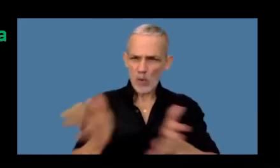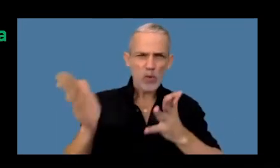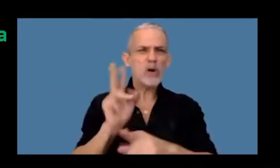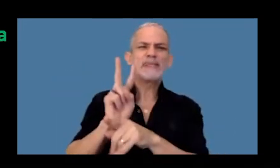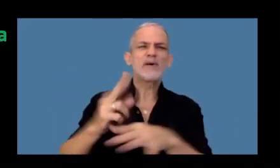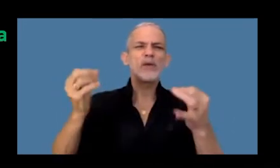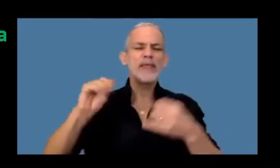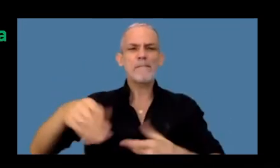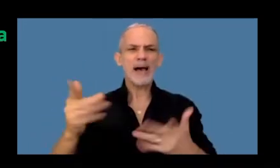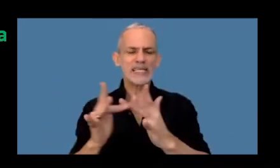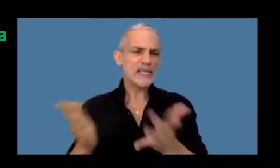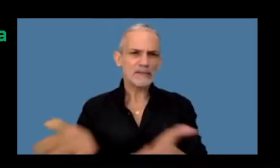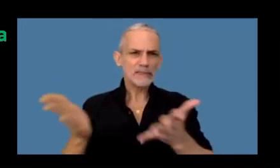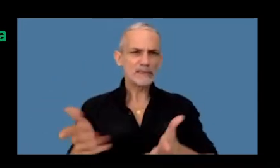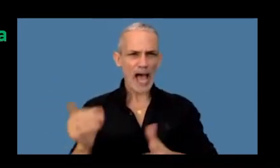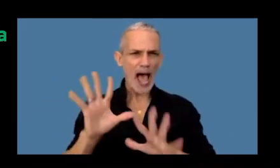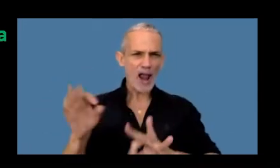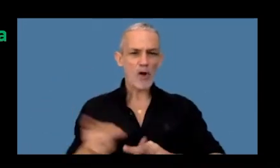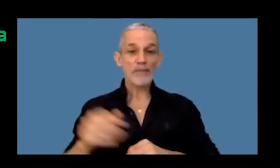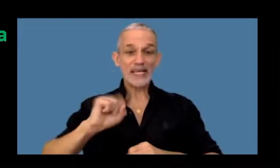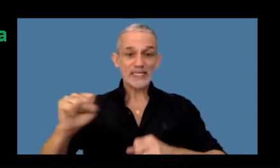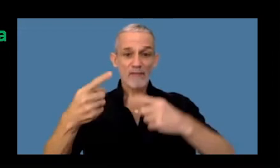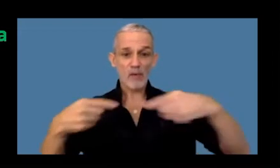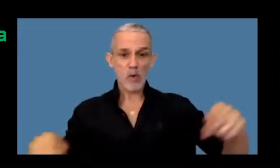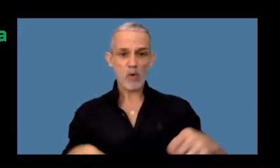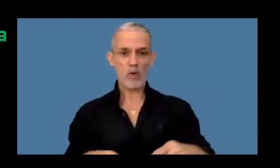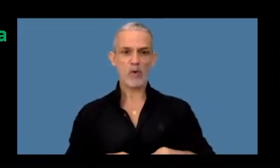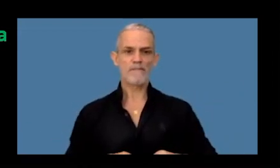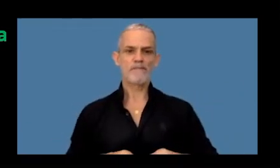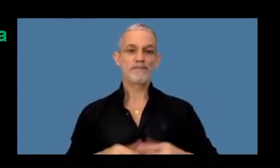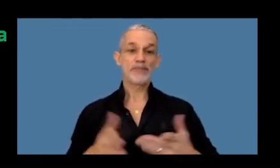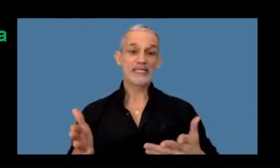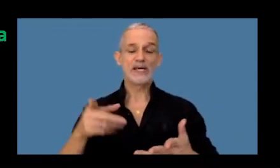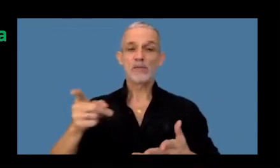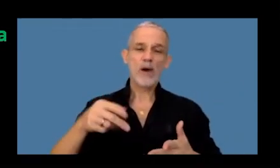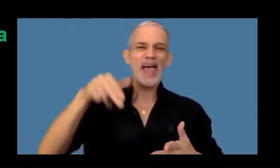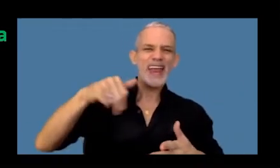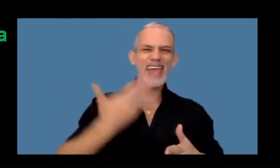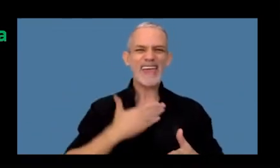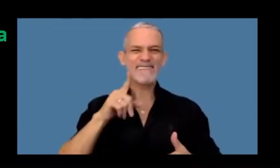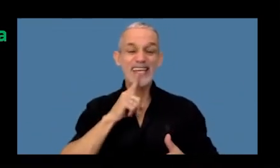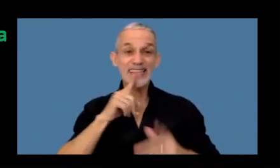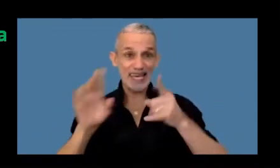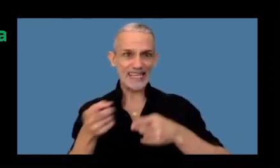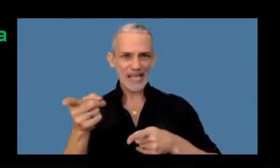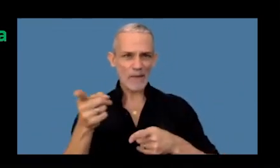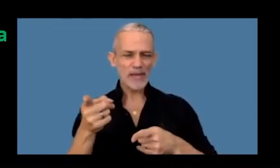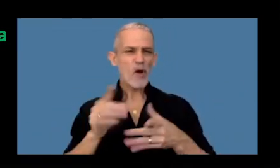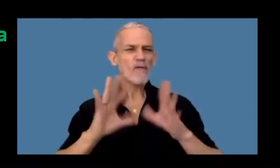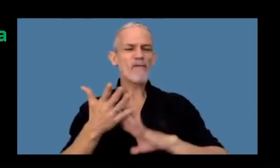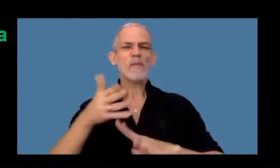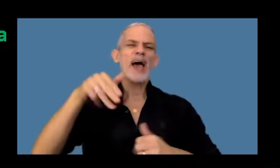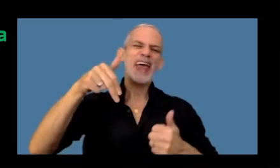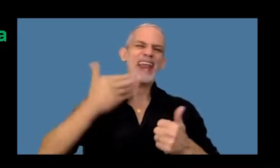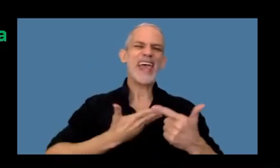la enorme cantidad de estafas por ejemplo con los NFT que es un formato NFT